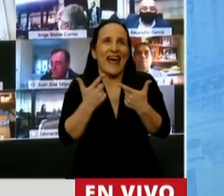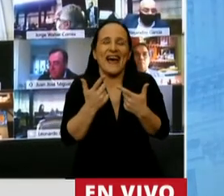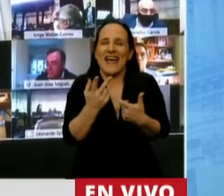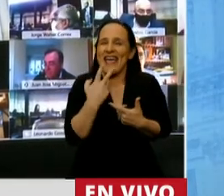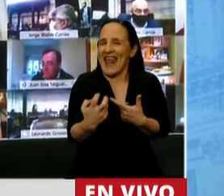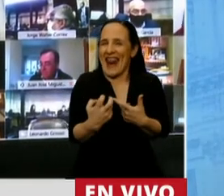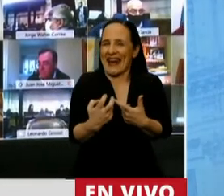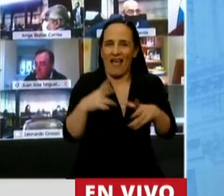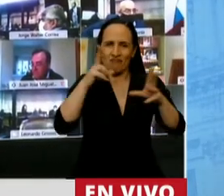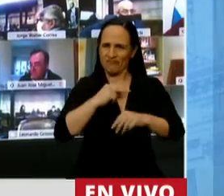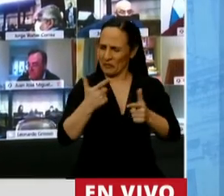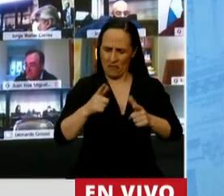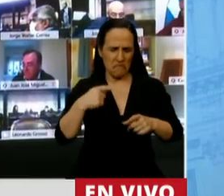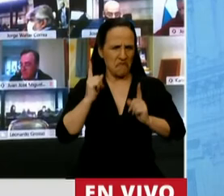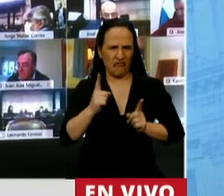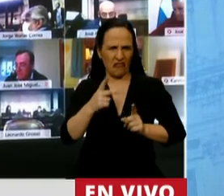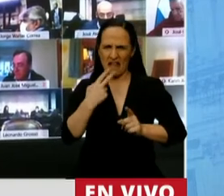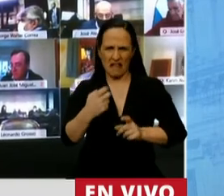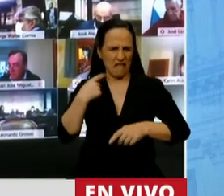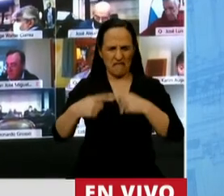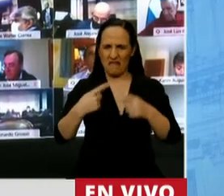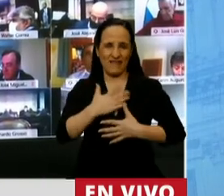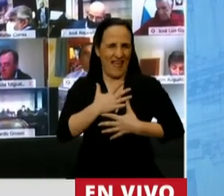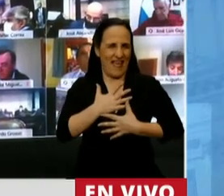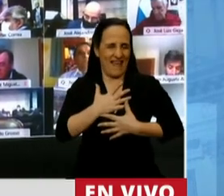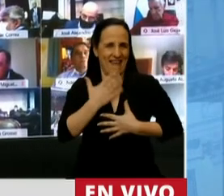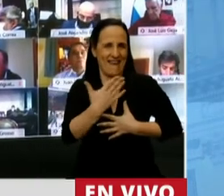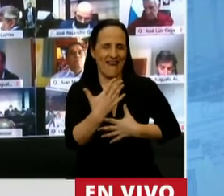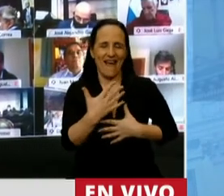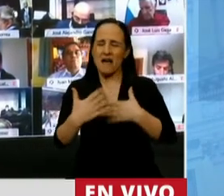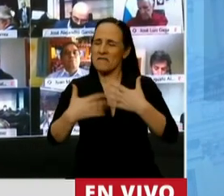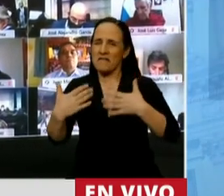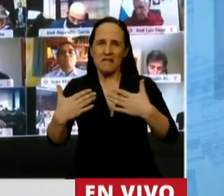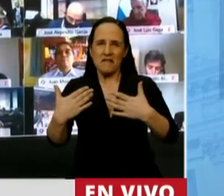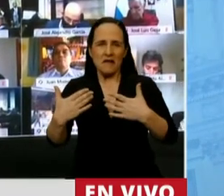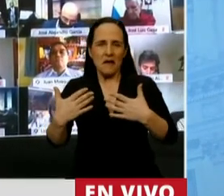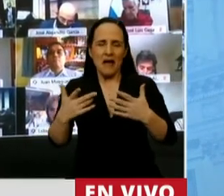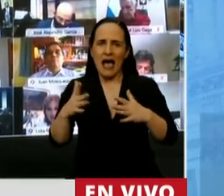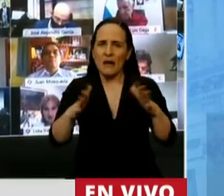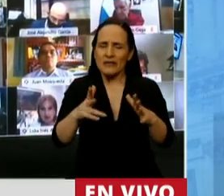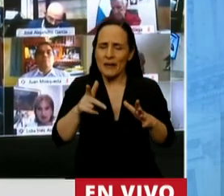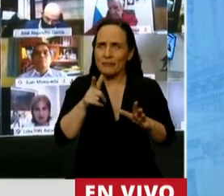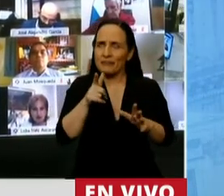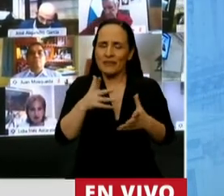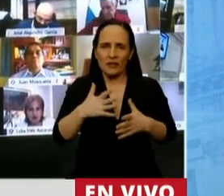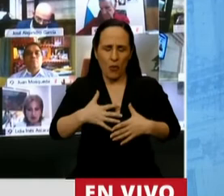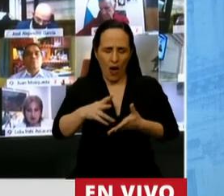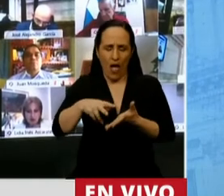interminable, inagotable, cuando parece que ya no podemos ni siquiera pararnos,